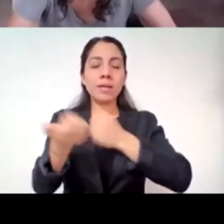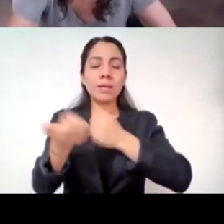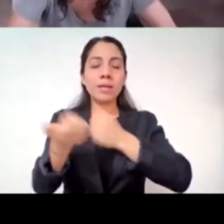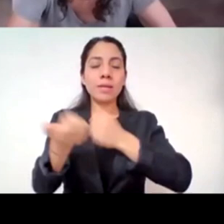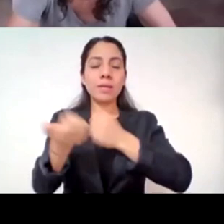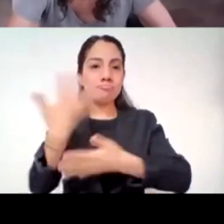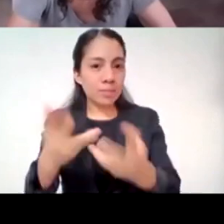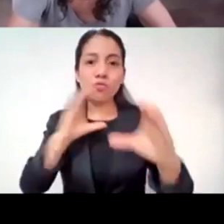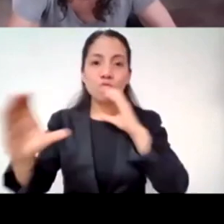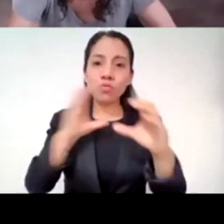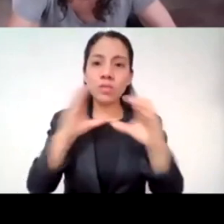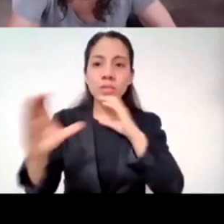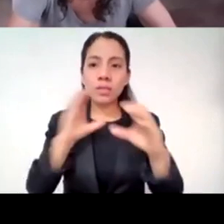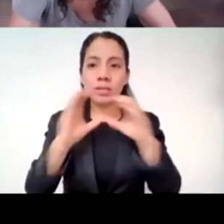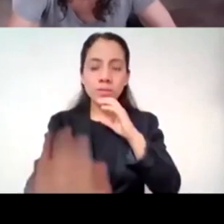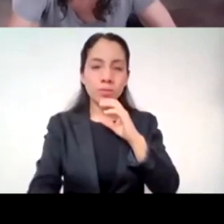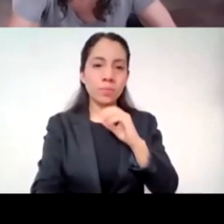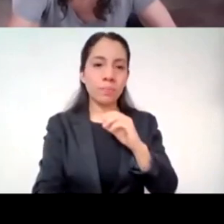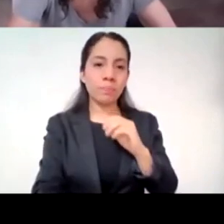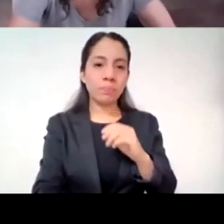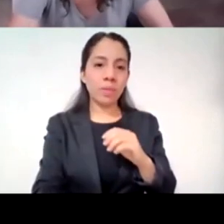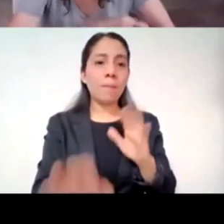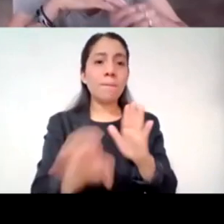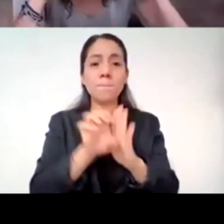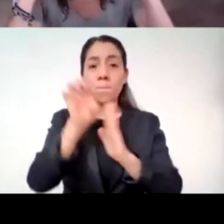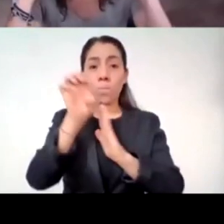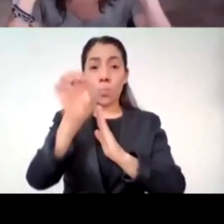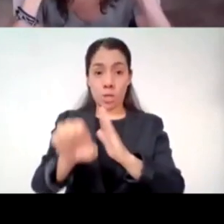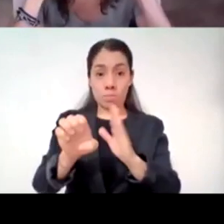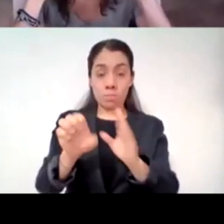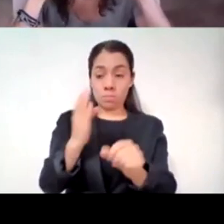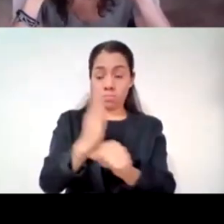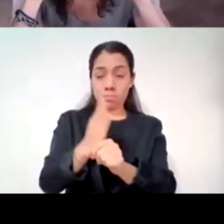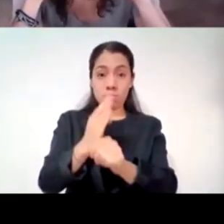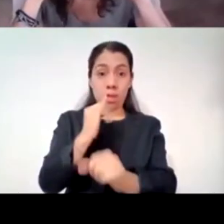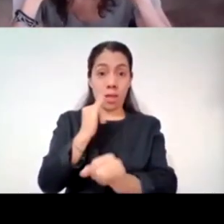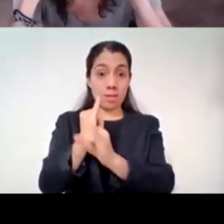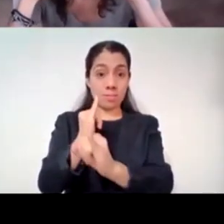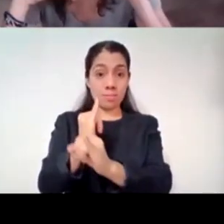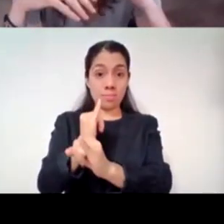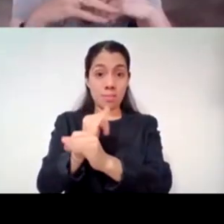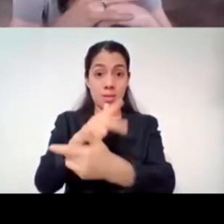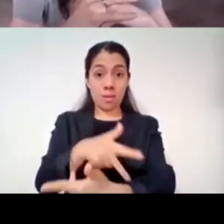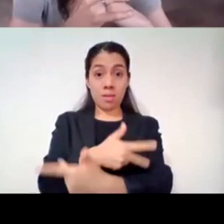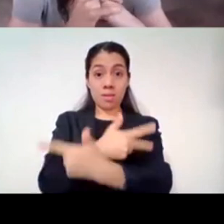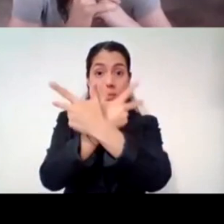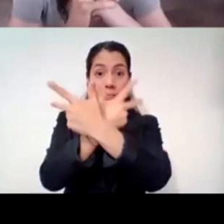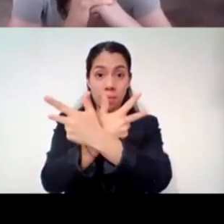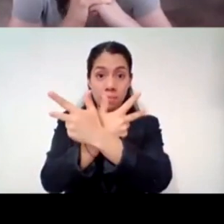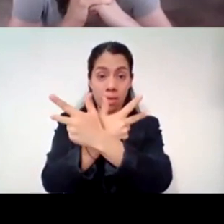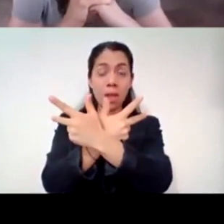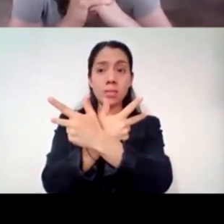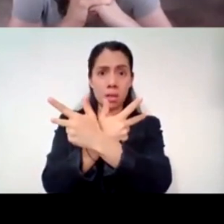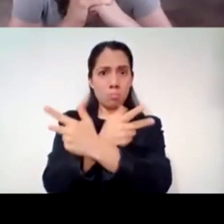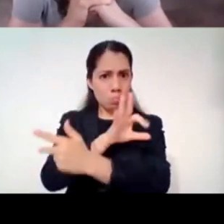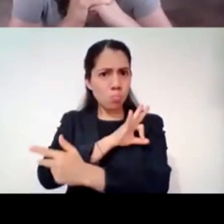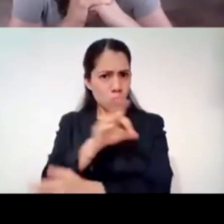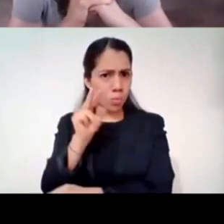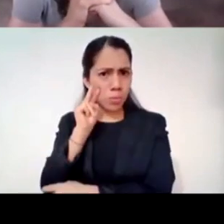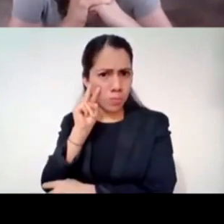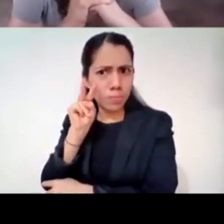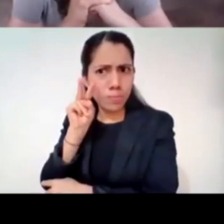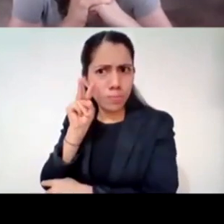no es virtual, ¿no? Virtual quiere decir que simula realidades y yo aquí te veo y siento cosas y me siento